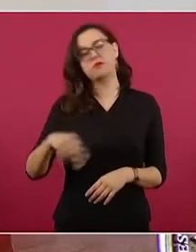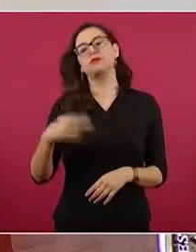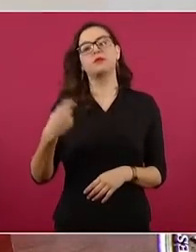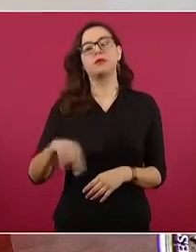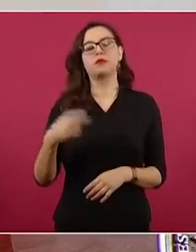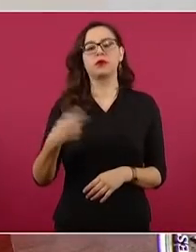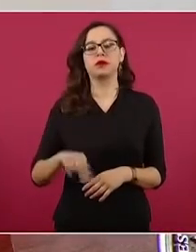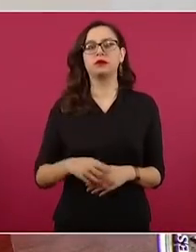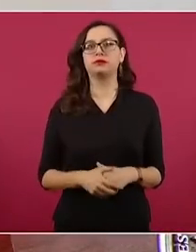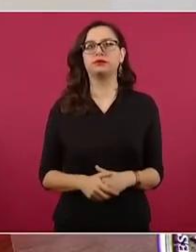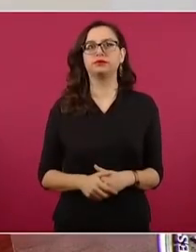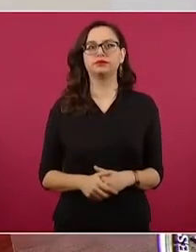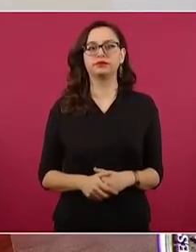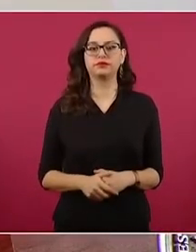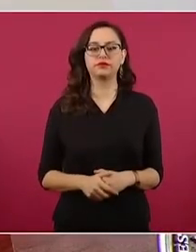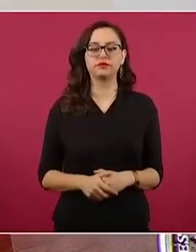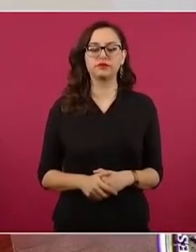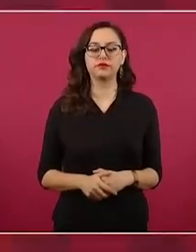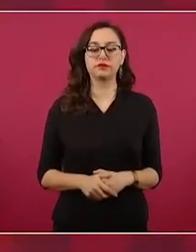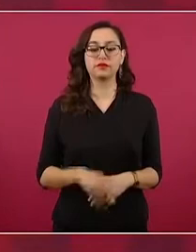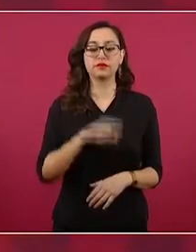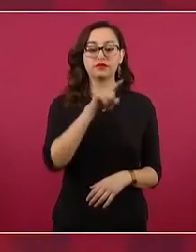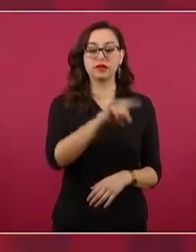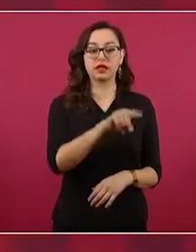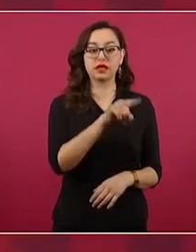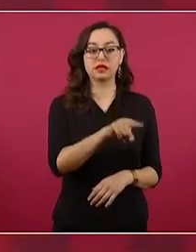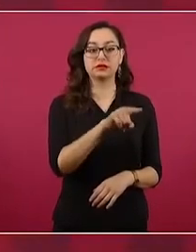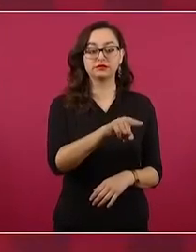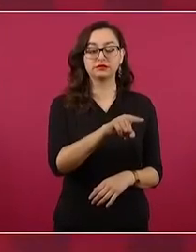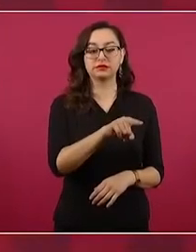que fue capaz de sacar una foto